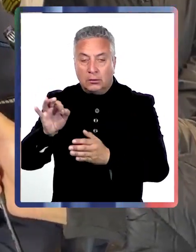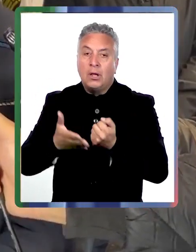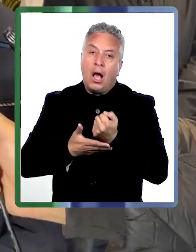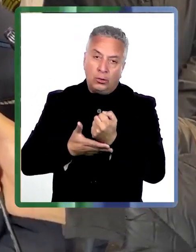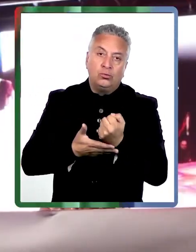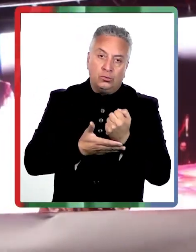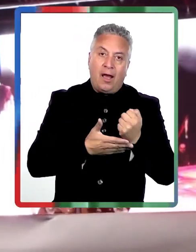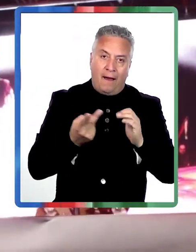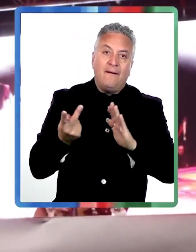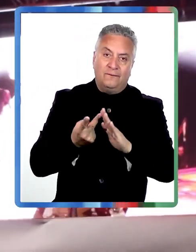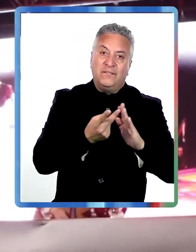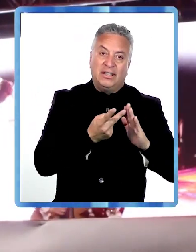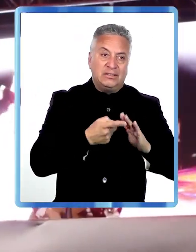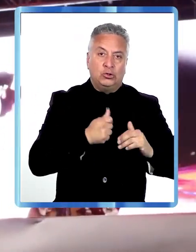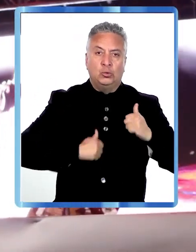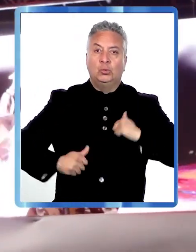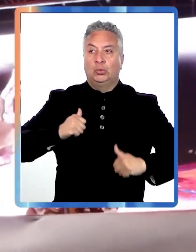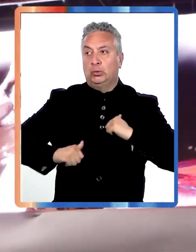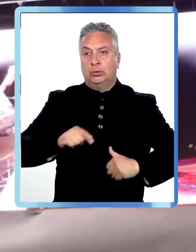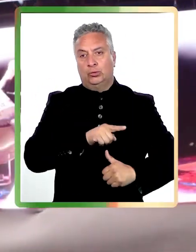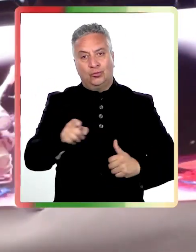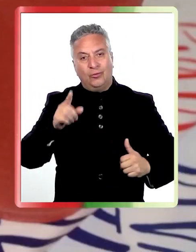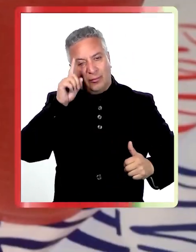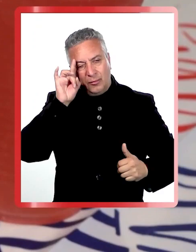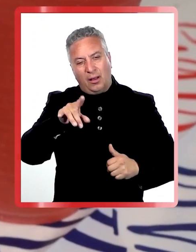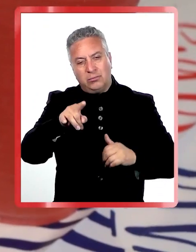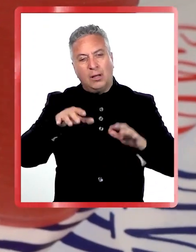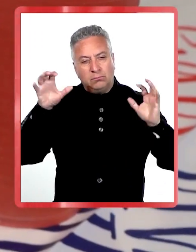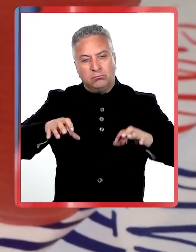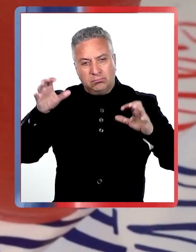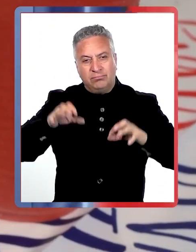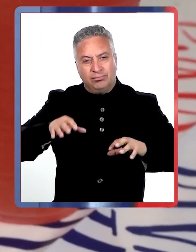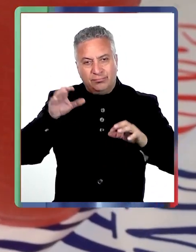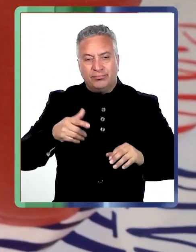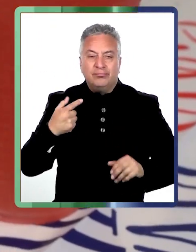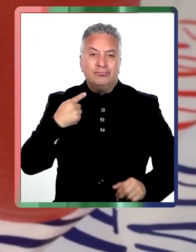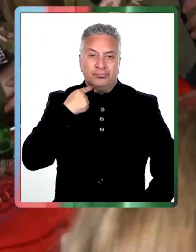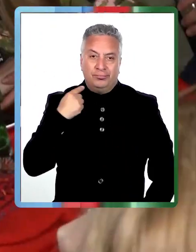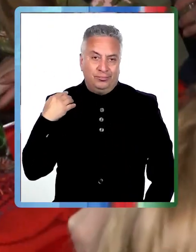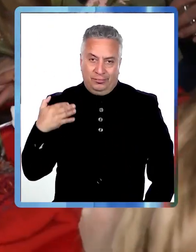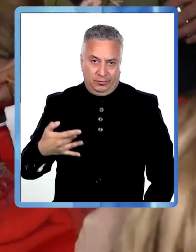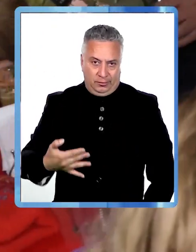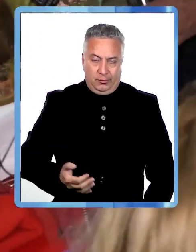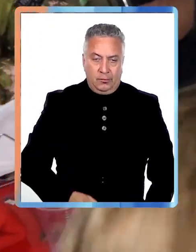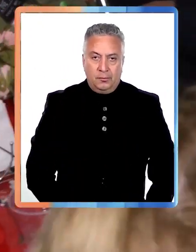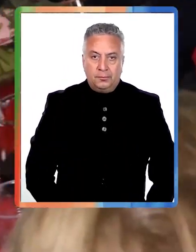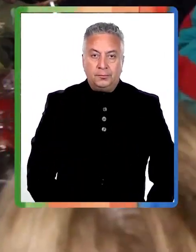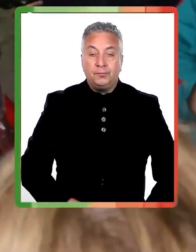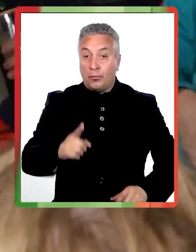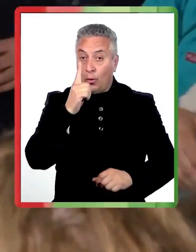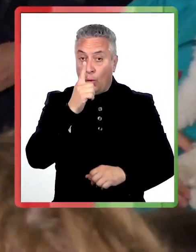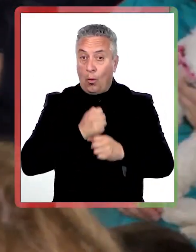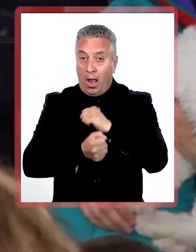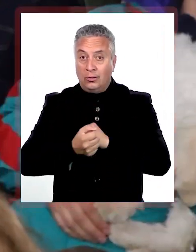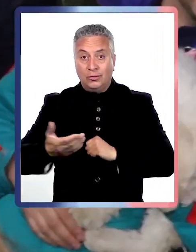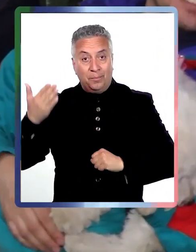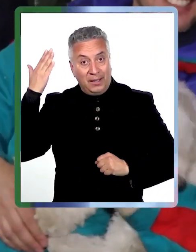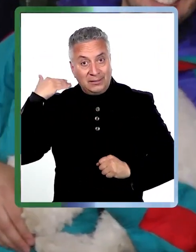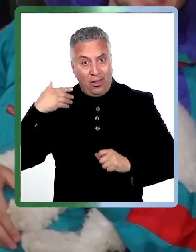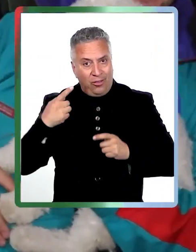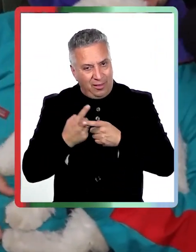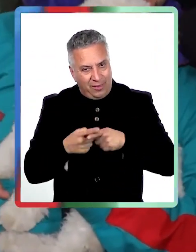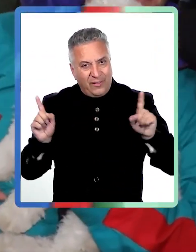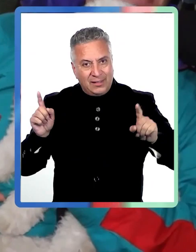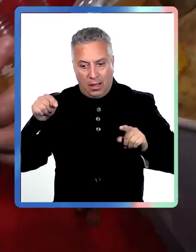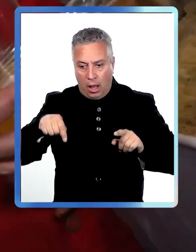a nuestros vecinos y vecinas que la están pasando mal, producto de las circunstancias del mal tiempo que hemos tenido estos últimos días. A diferencia del año pasado, las instalaciones